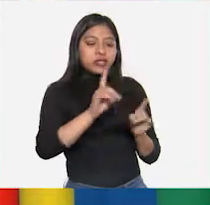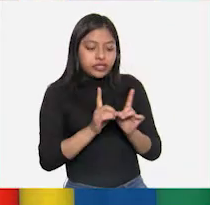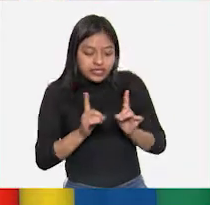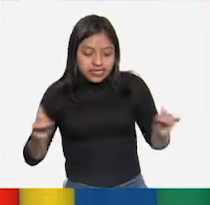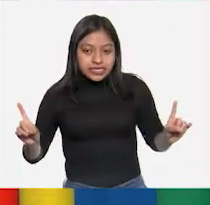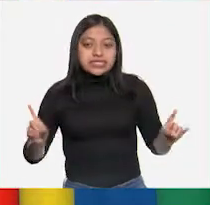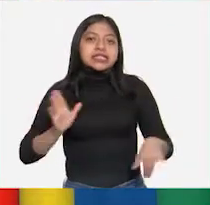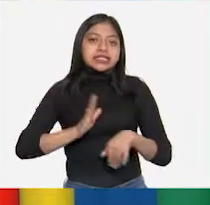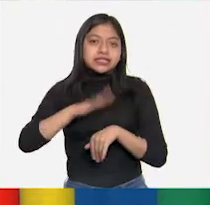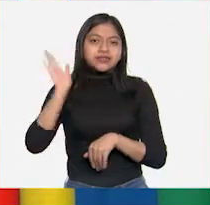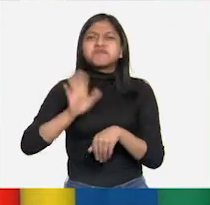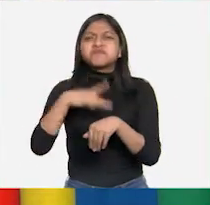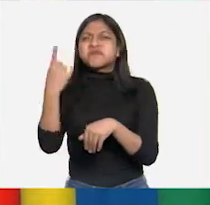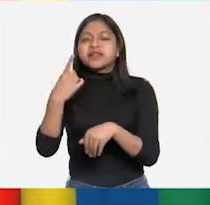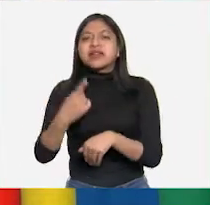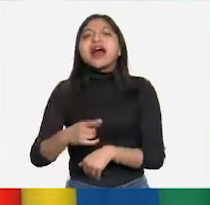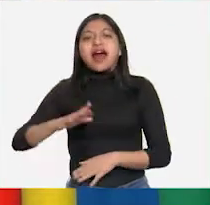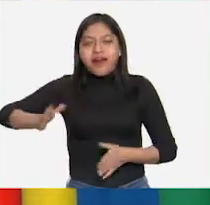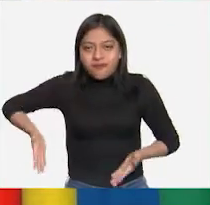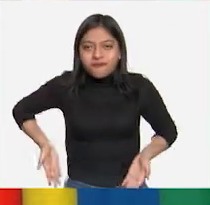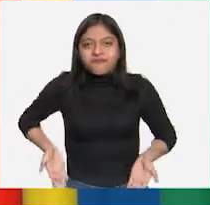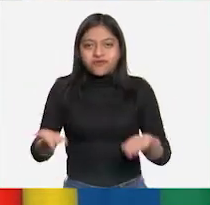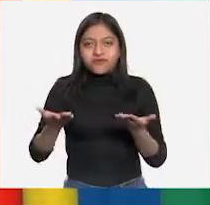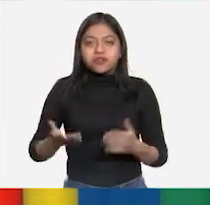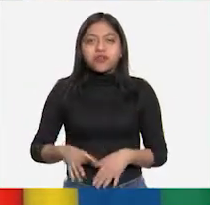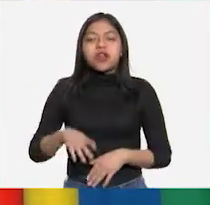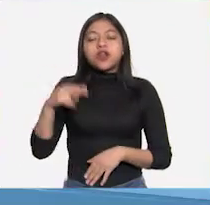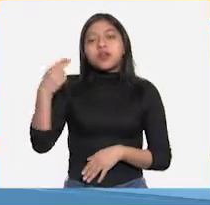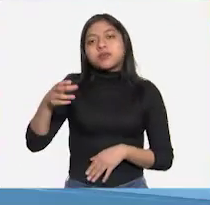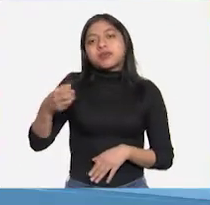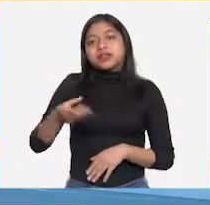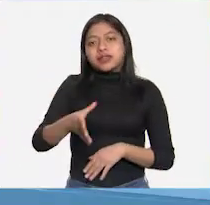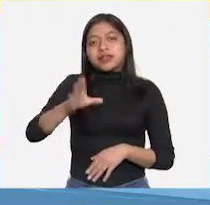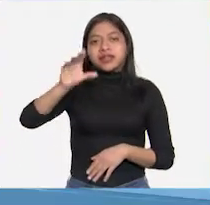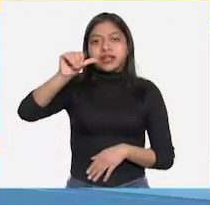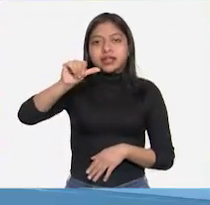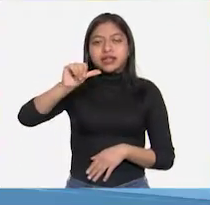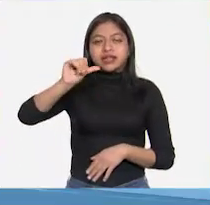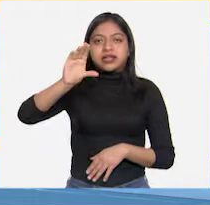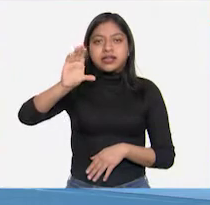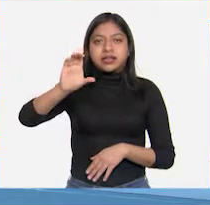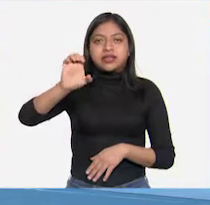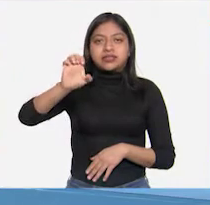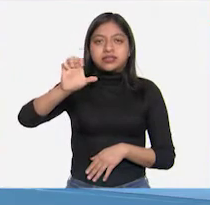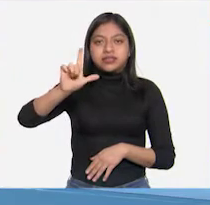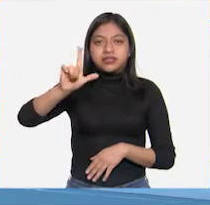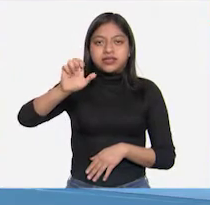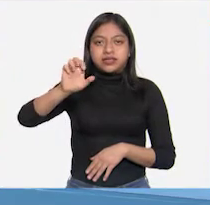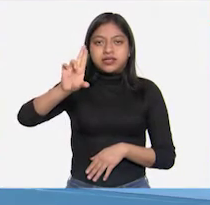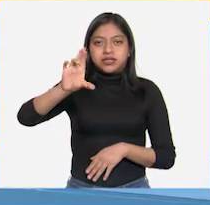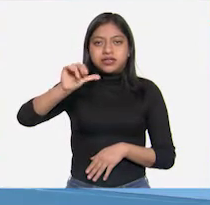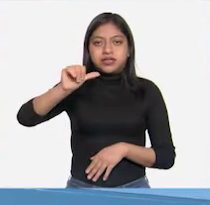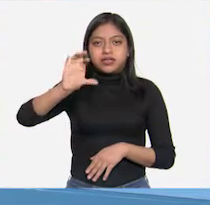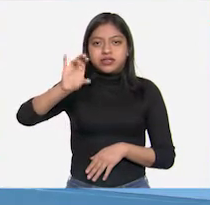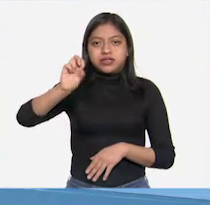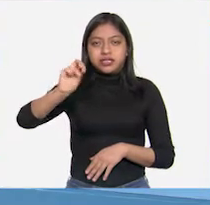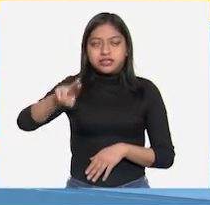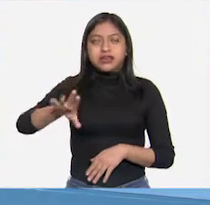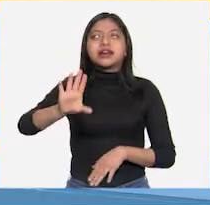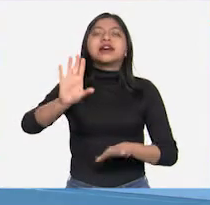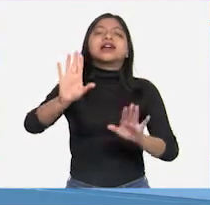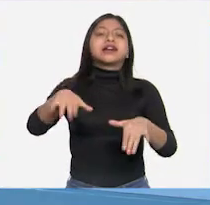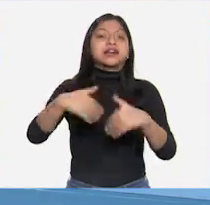Porque esto, ¿qué pasa? Tiene una aceleración. Bueno, creo que me queda un poco más clara la idea de